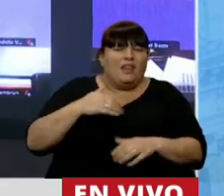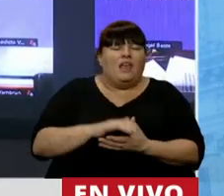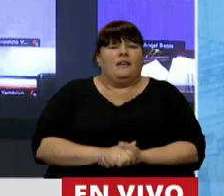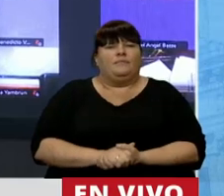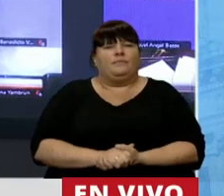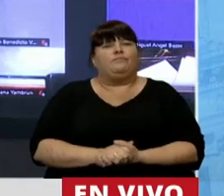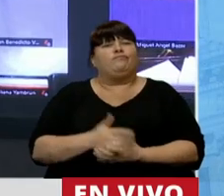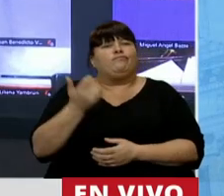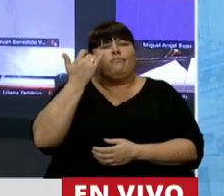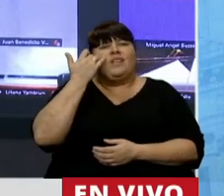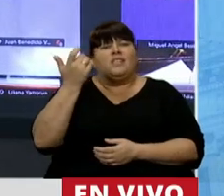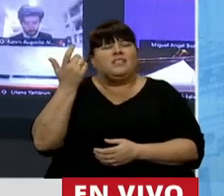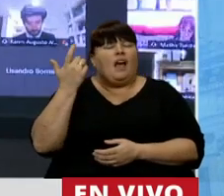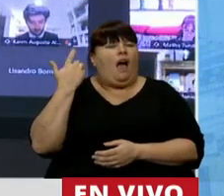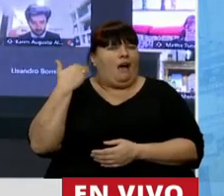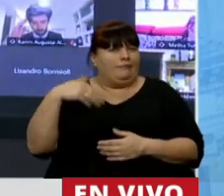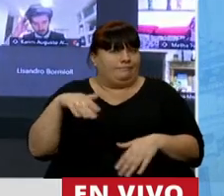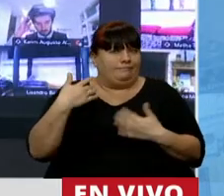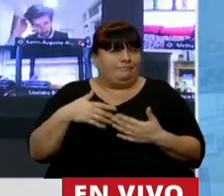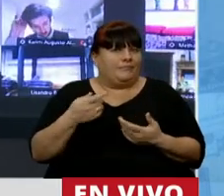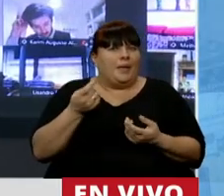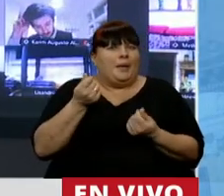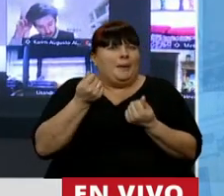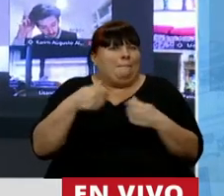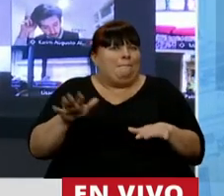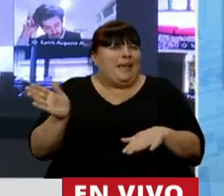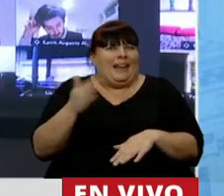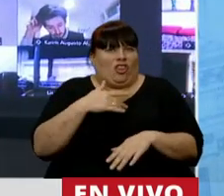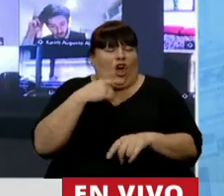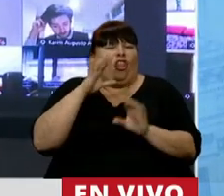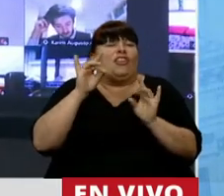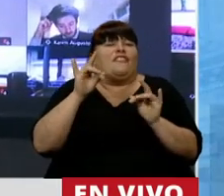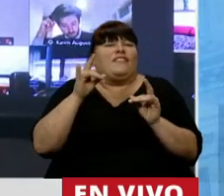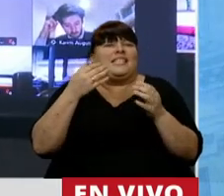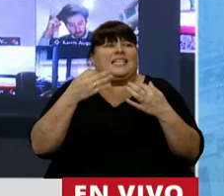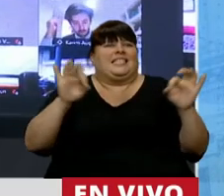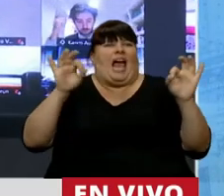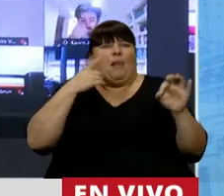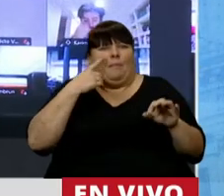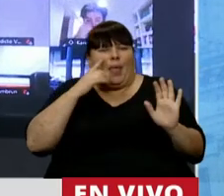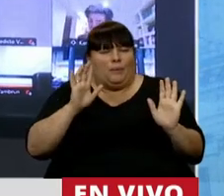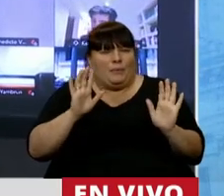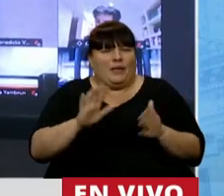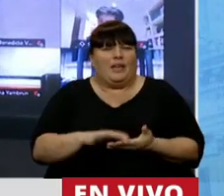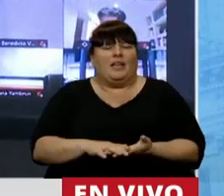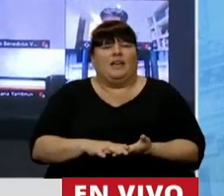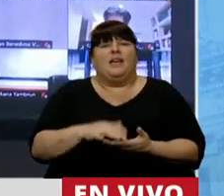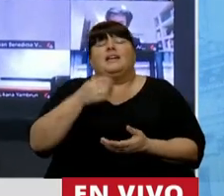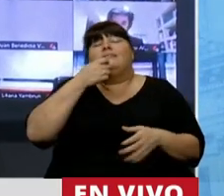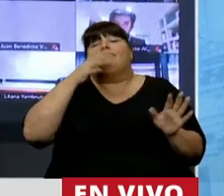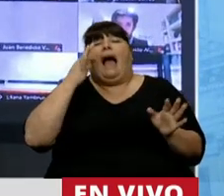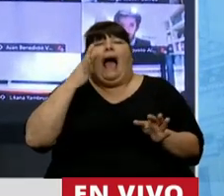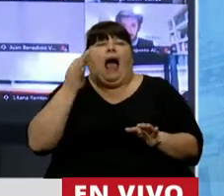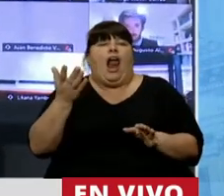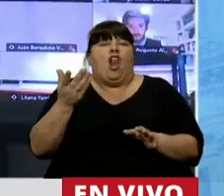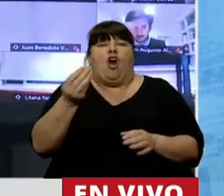han perdido prácticamente toda posibilidad de supervivencia, de siquiera